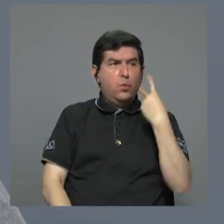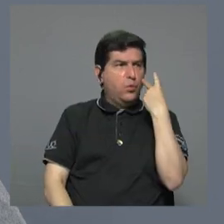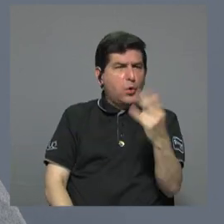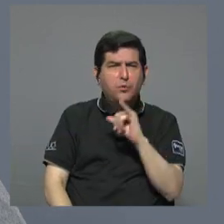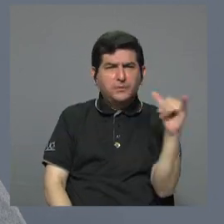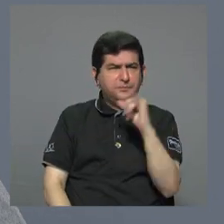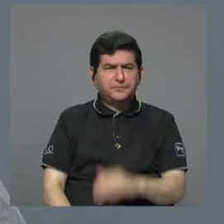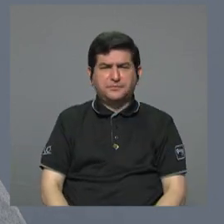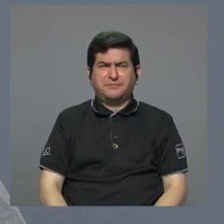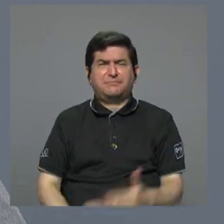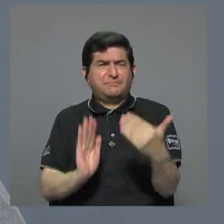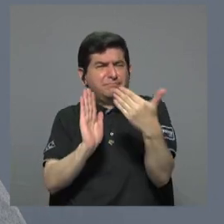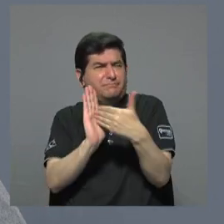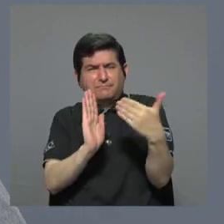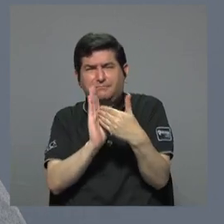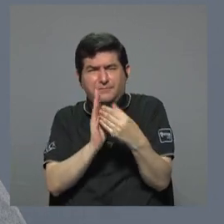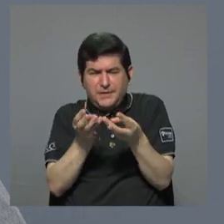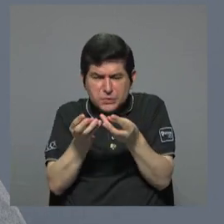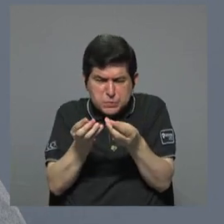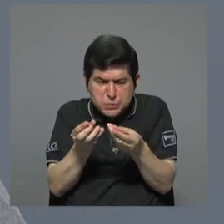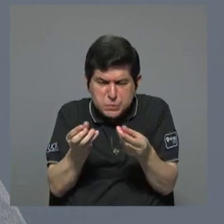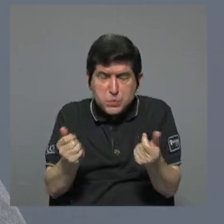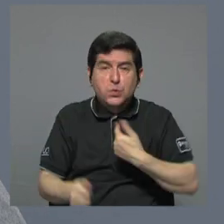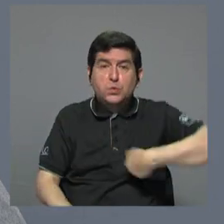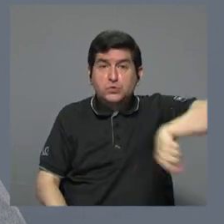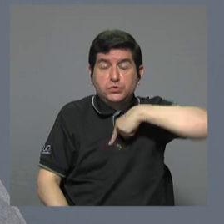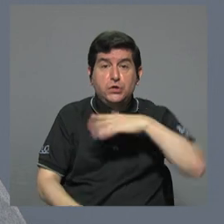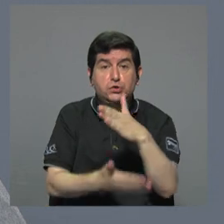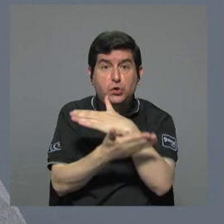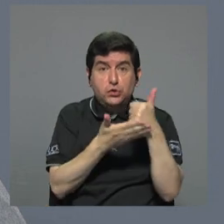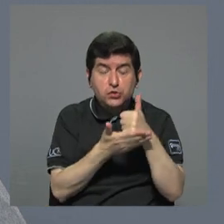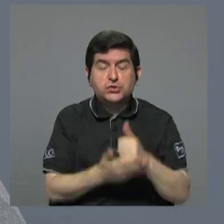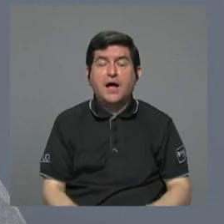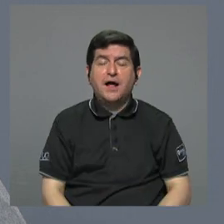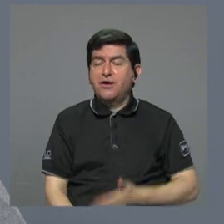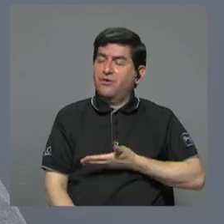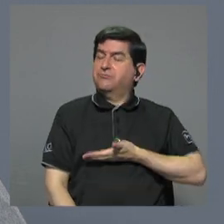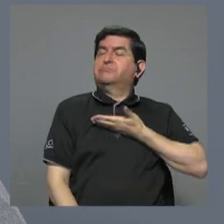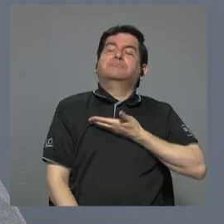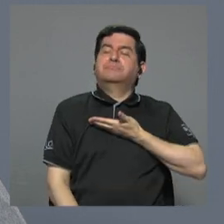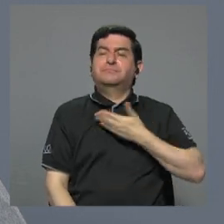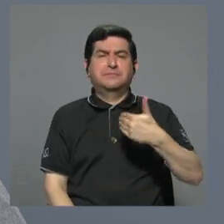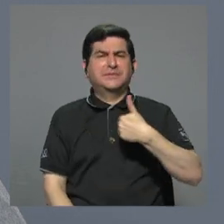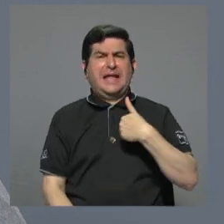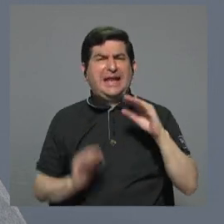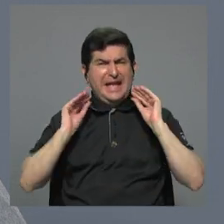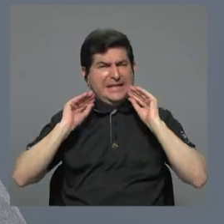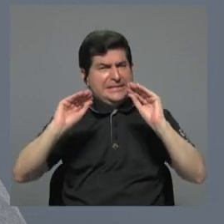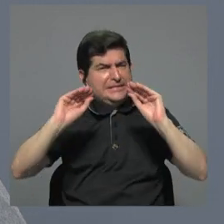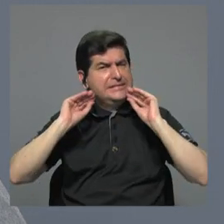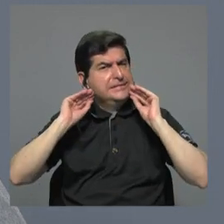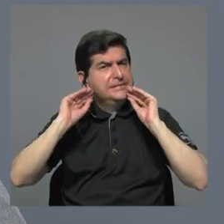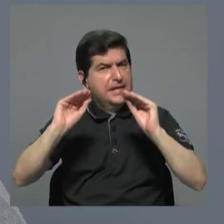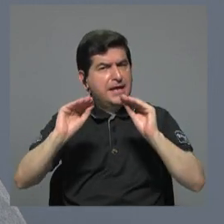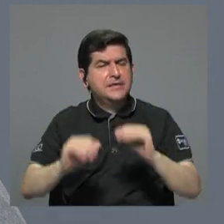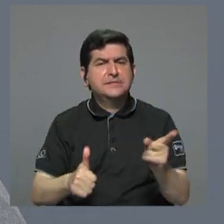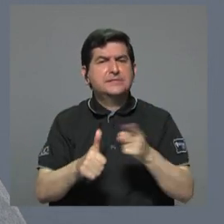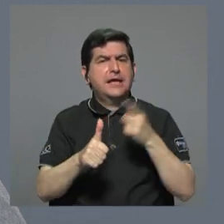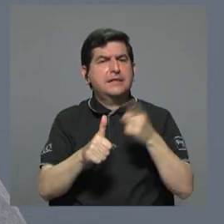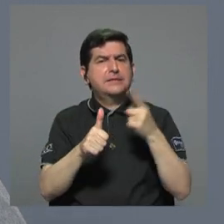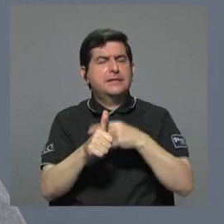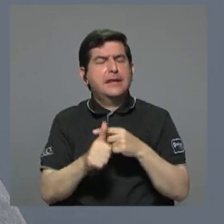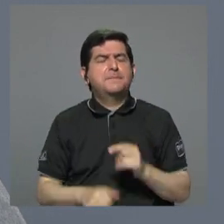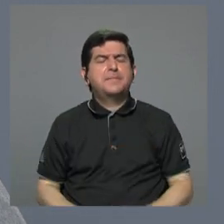también el deterioro, porque si algo nosotros nos vanagloriábamos era de tener una educación de primera